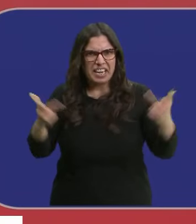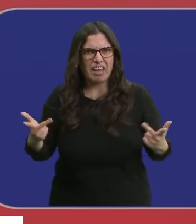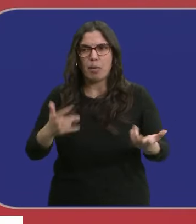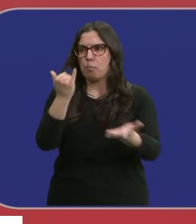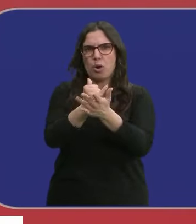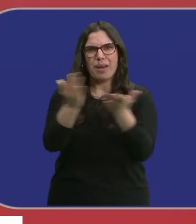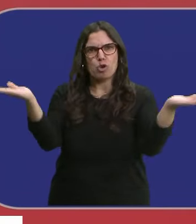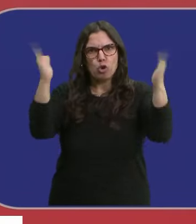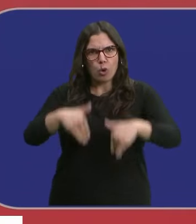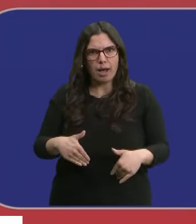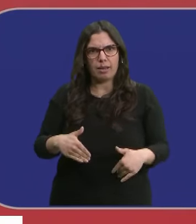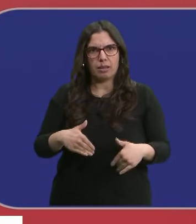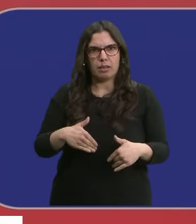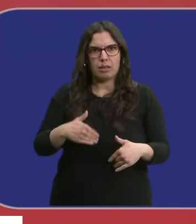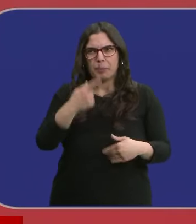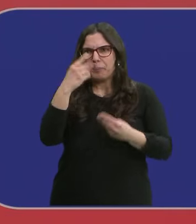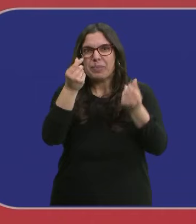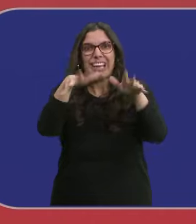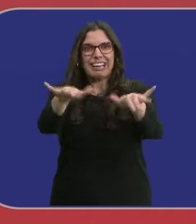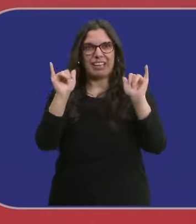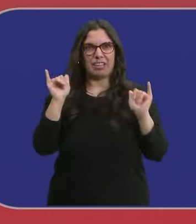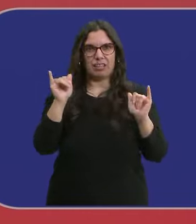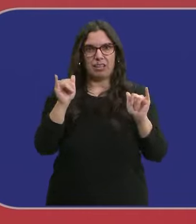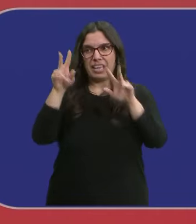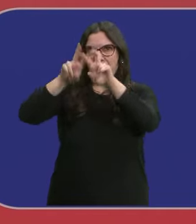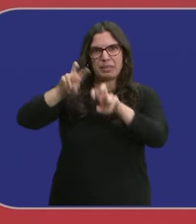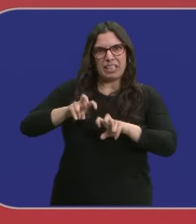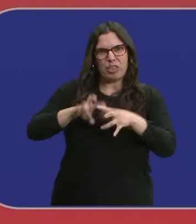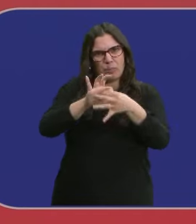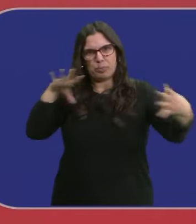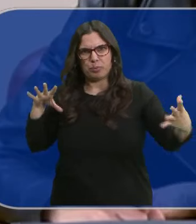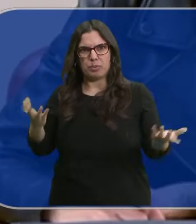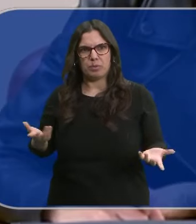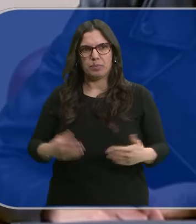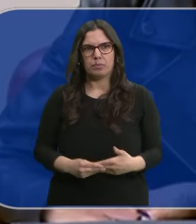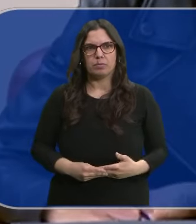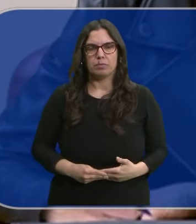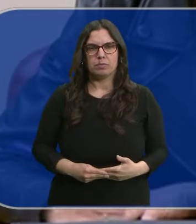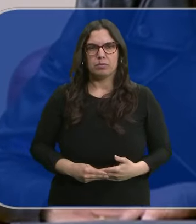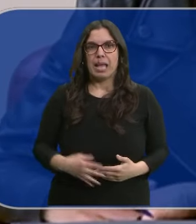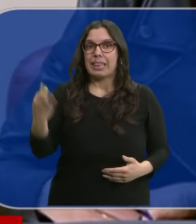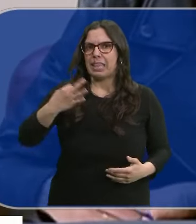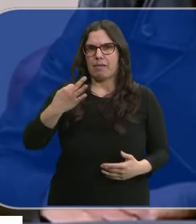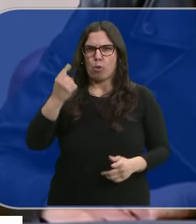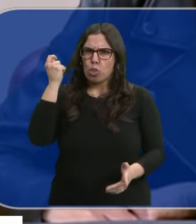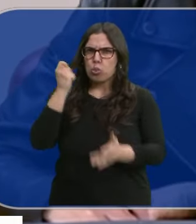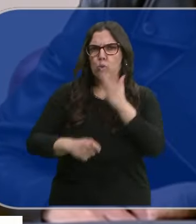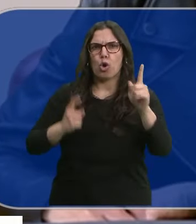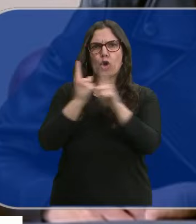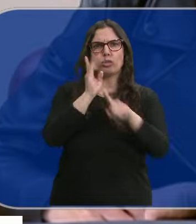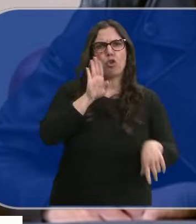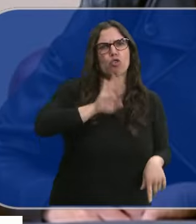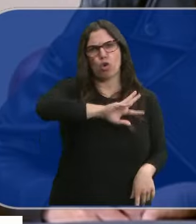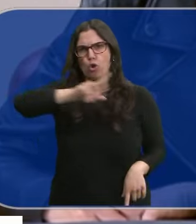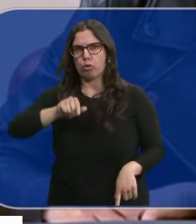ninguna prueba, mucho menos indicios, al margen de las investigaciones judiciales. Hay que ser implacables contra la